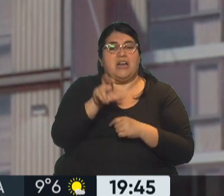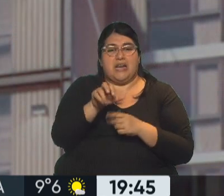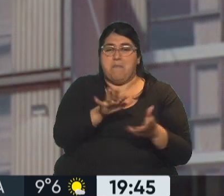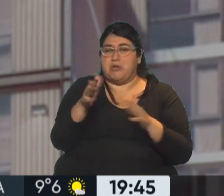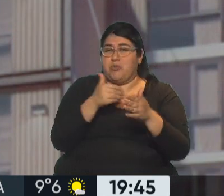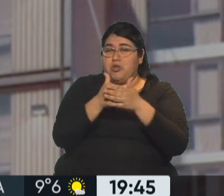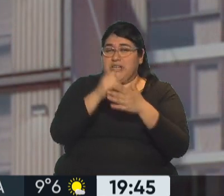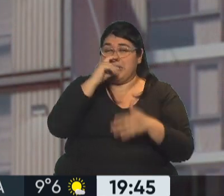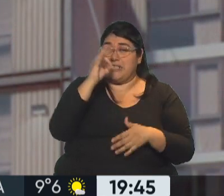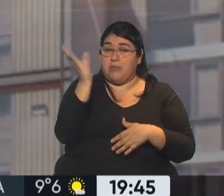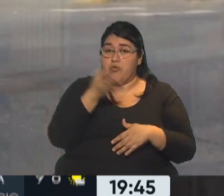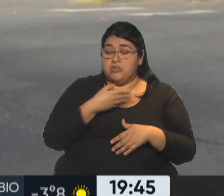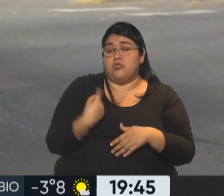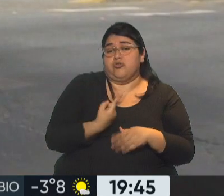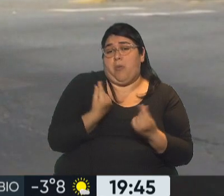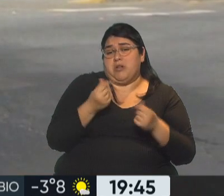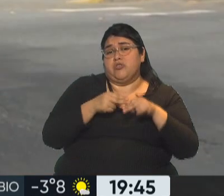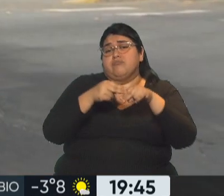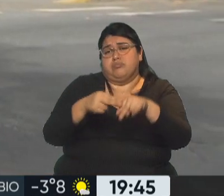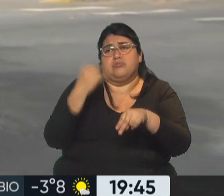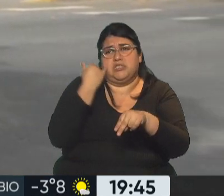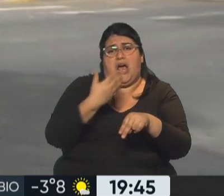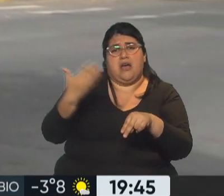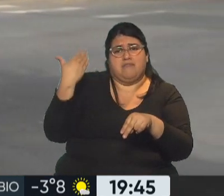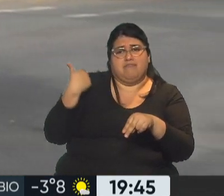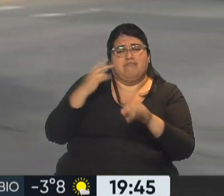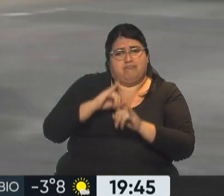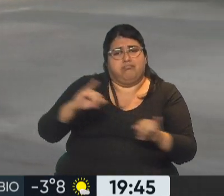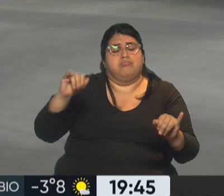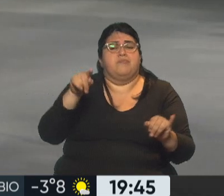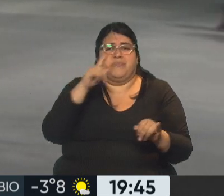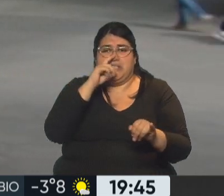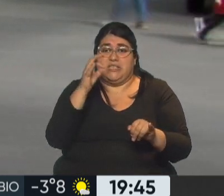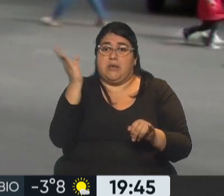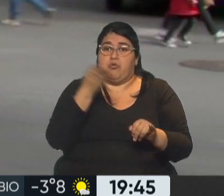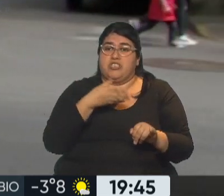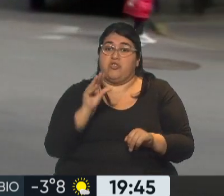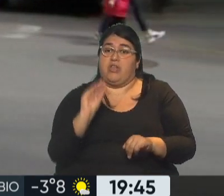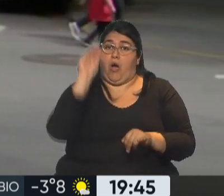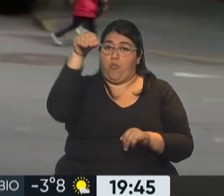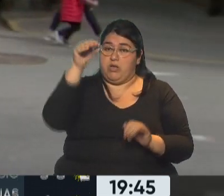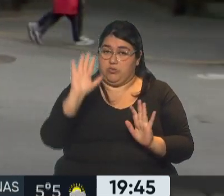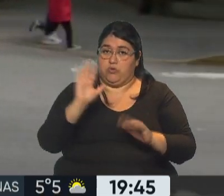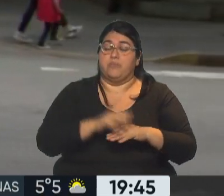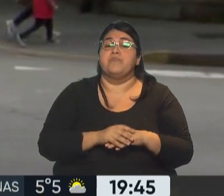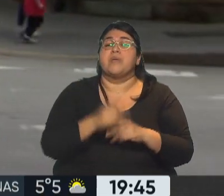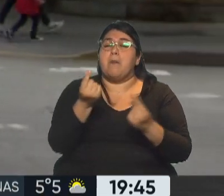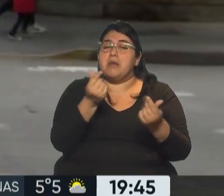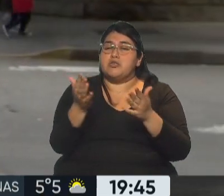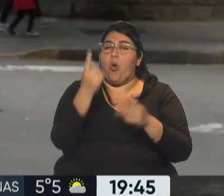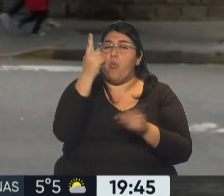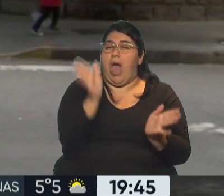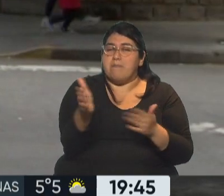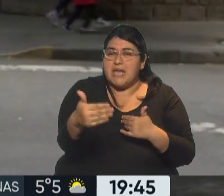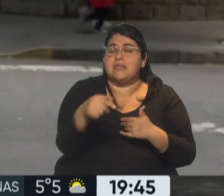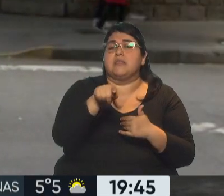entonces sugerimos los precios hace ya un par de semanas atrás con un 70% de incremento, sugiriendo valores de un ambiente a